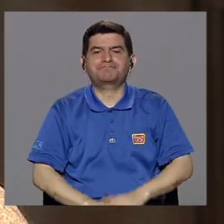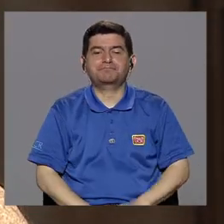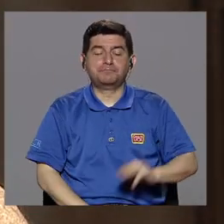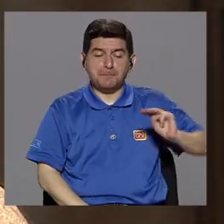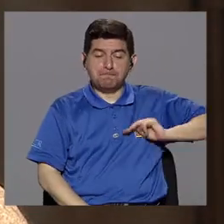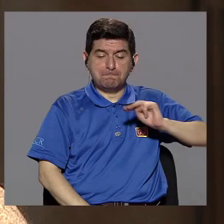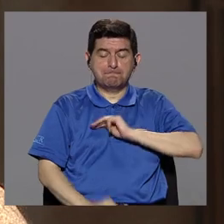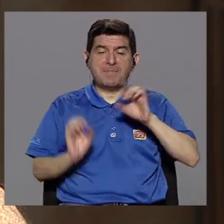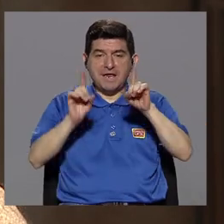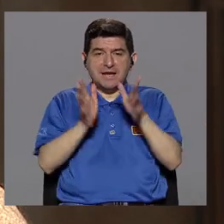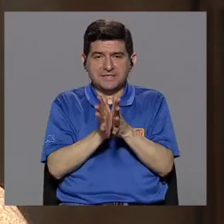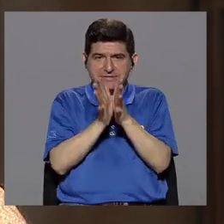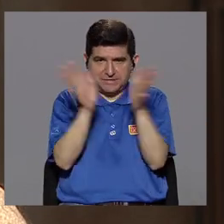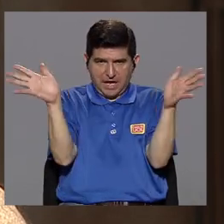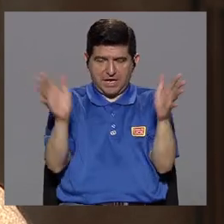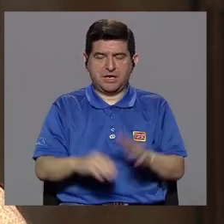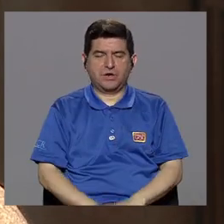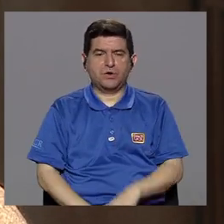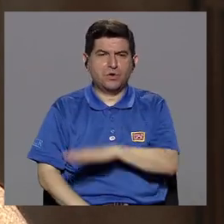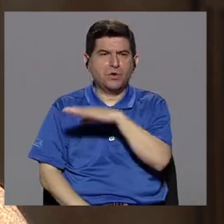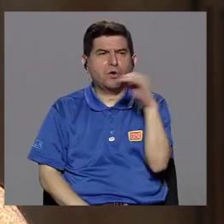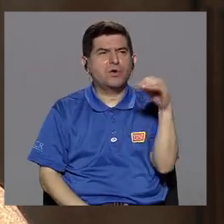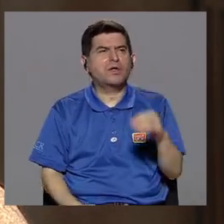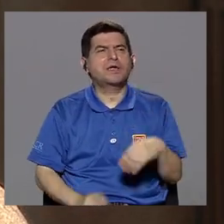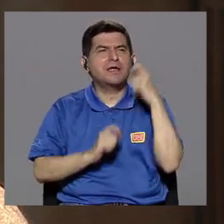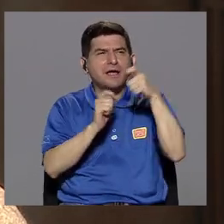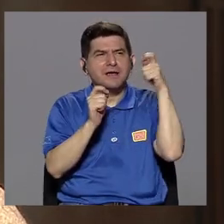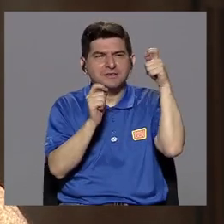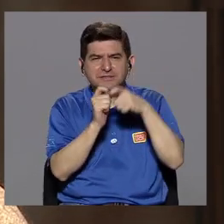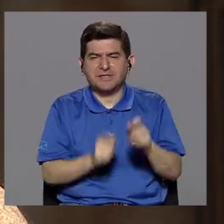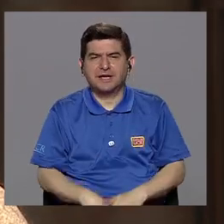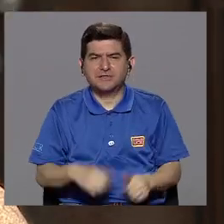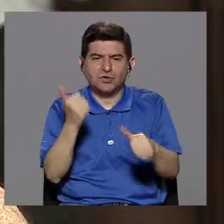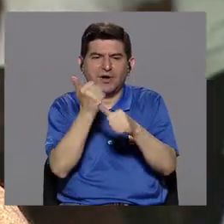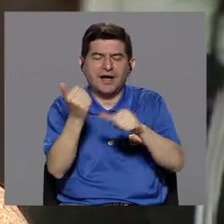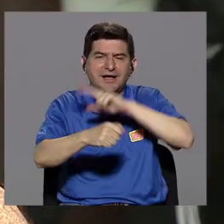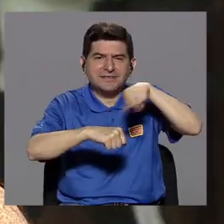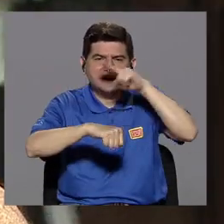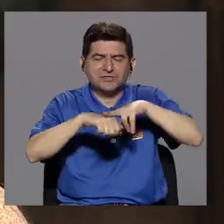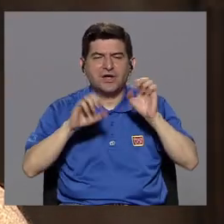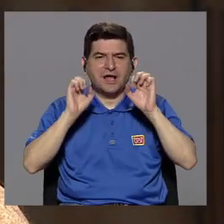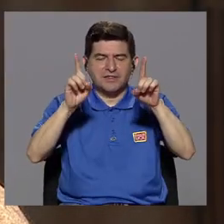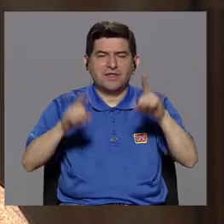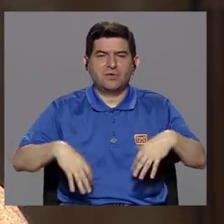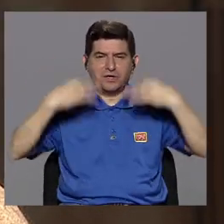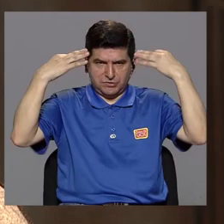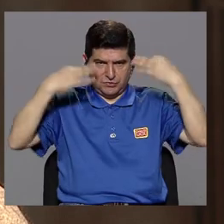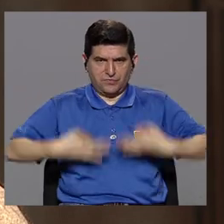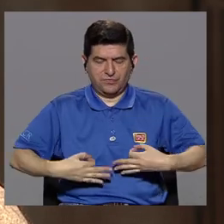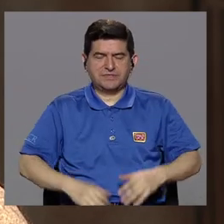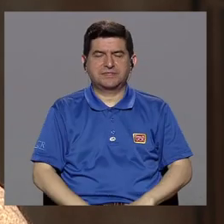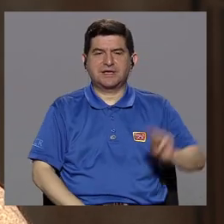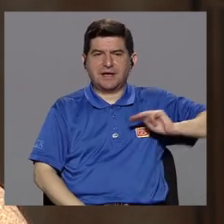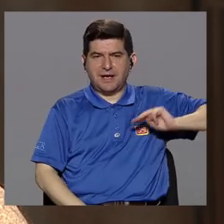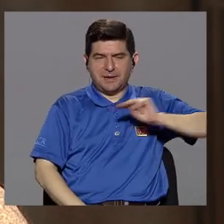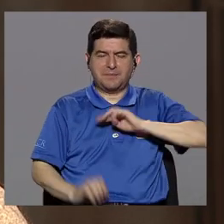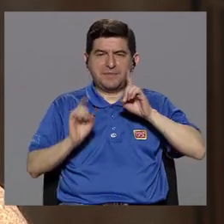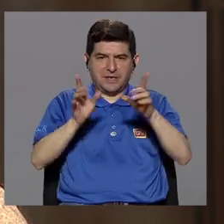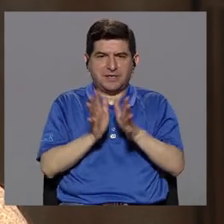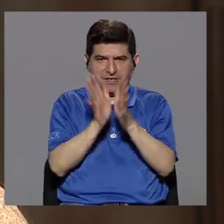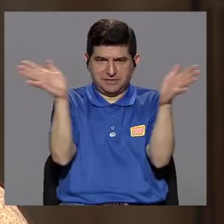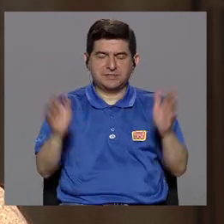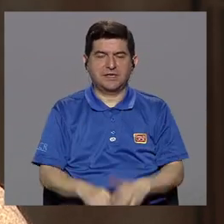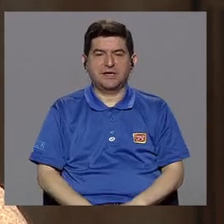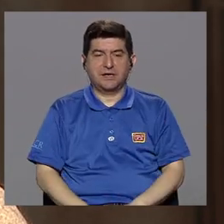Educación Pública y en específico las Asesorías Nacionales de Educación Física del MEP, con quienes hemos tenido